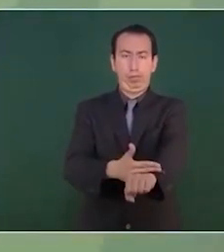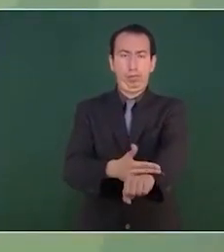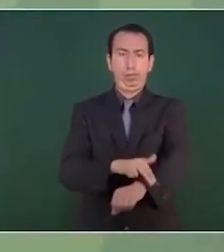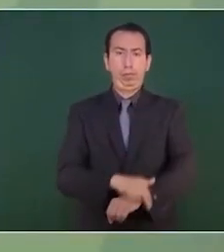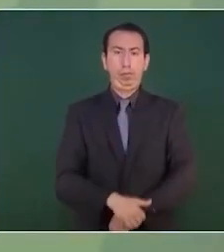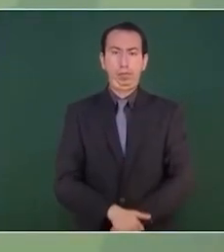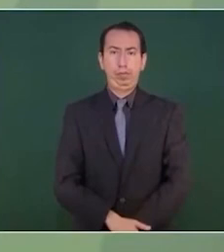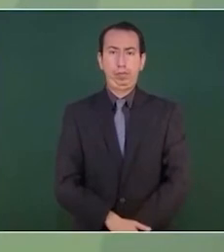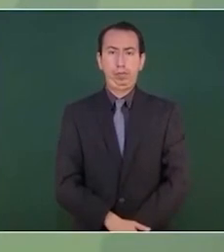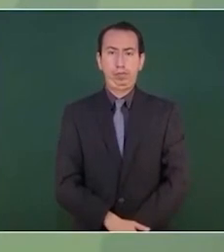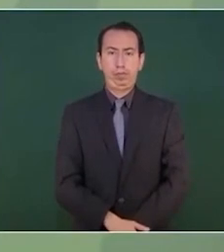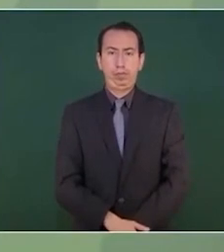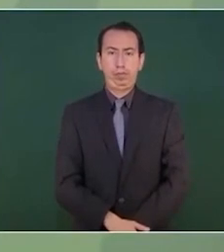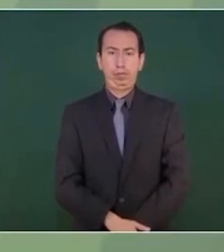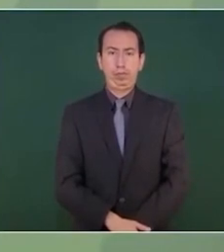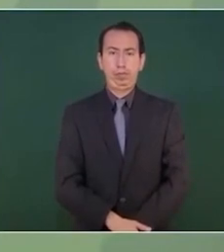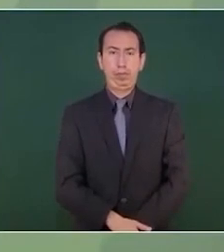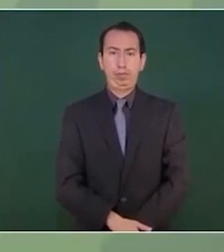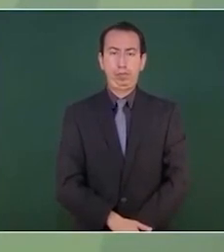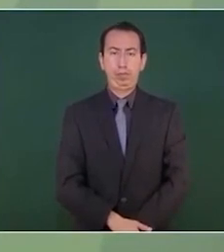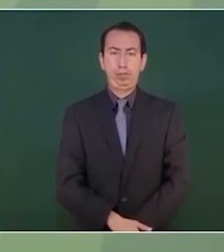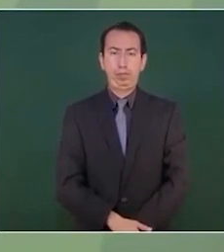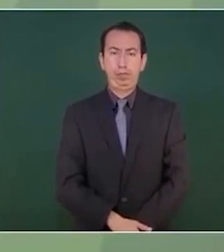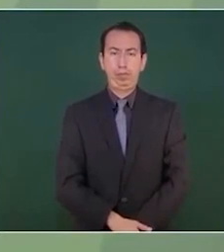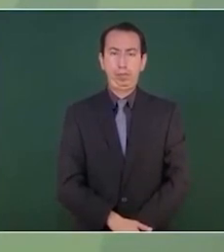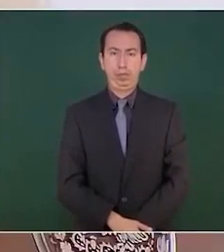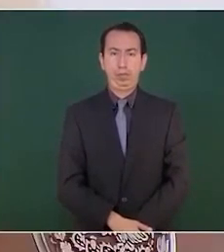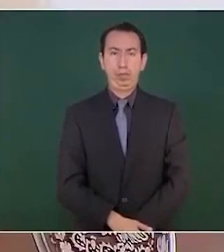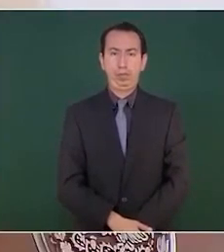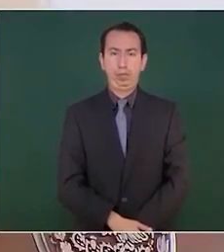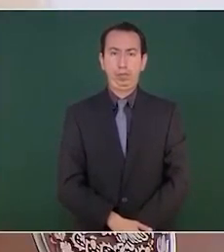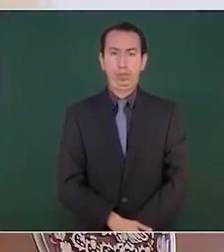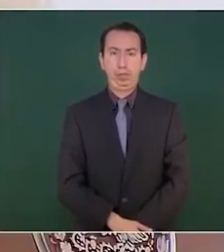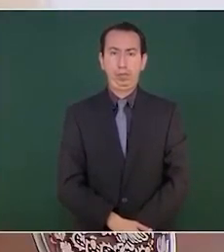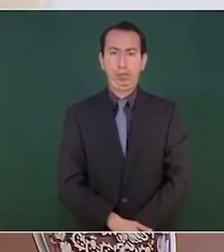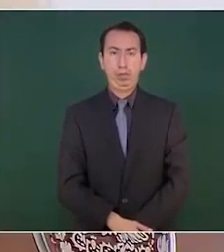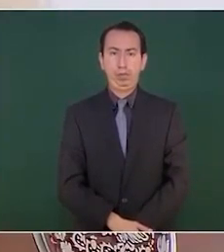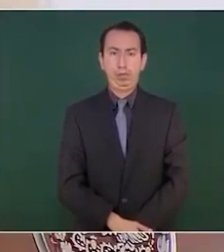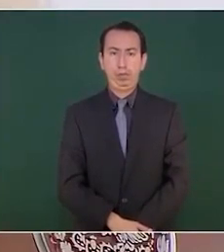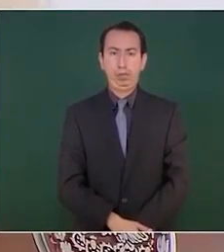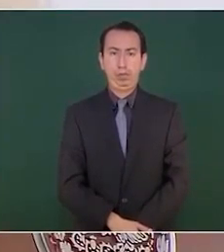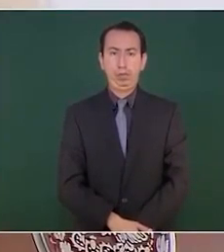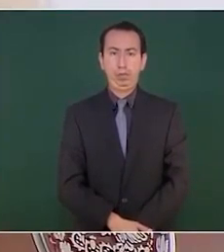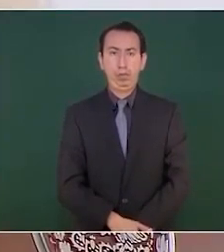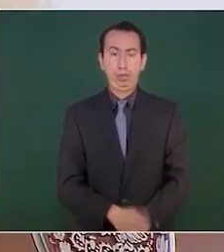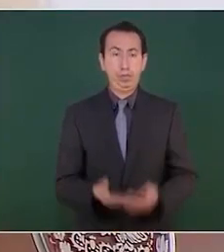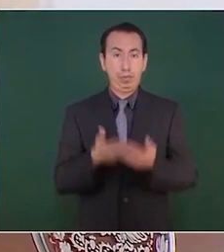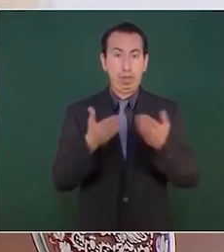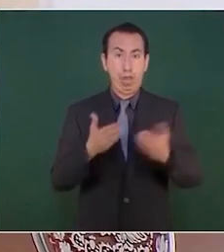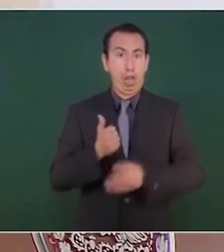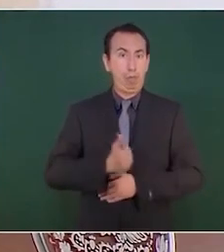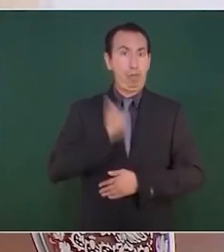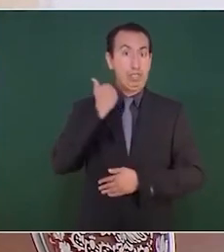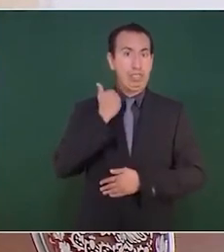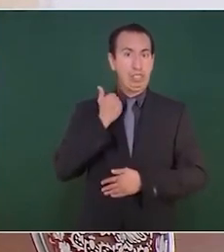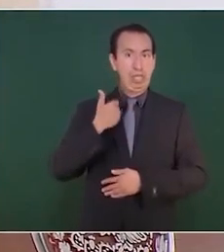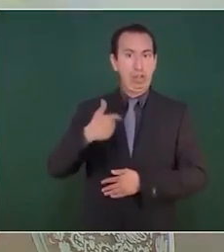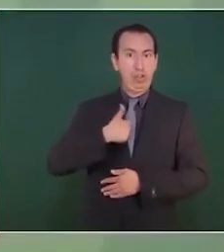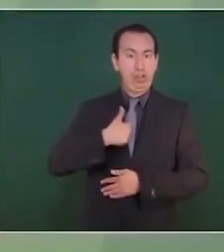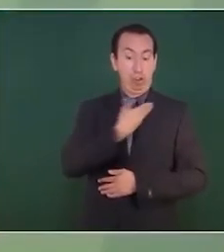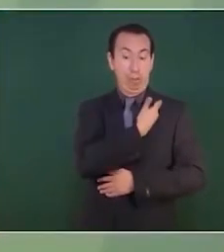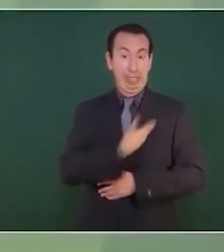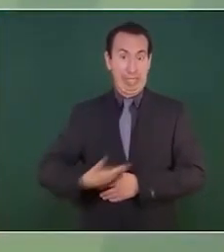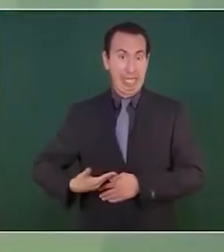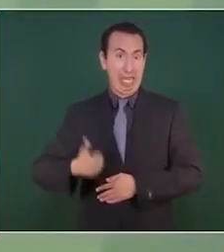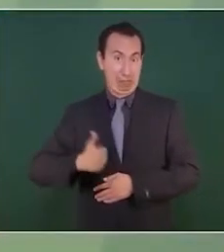no se puede utilizar el gobierno para